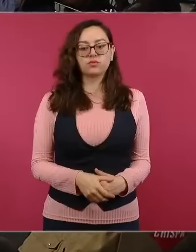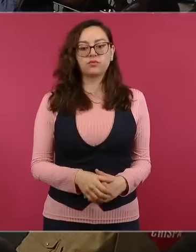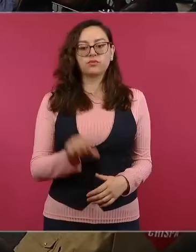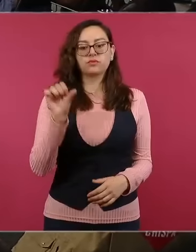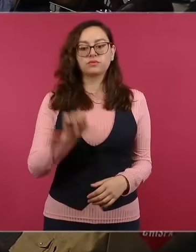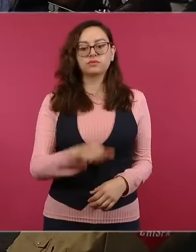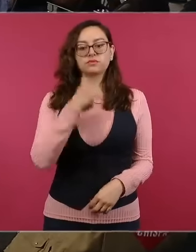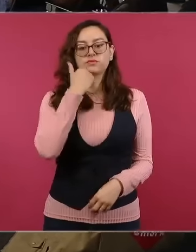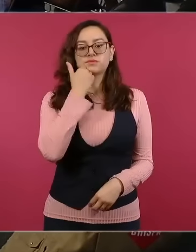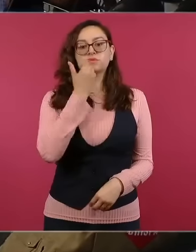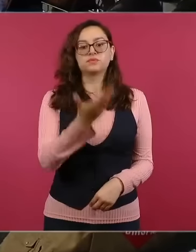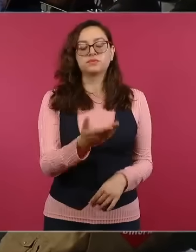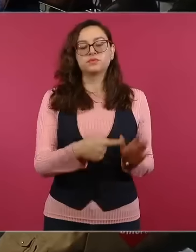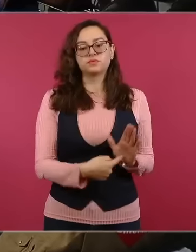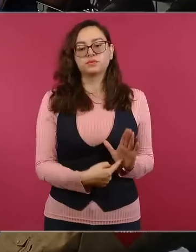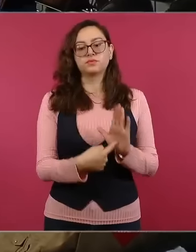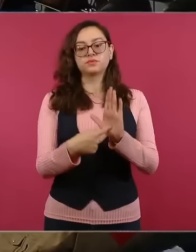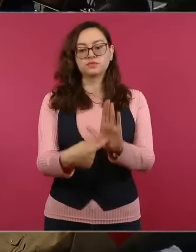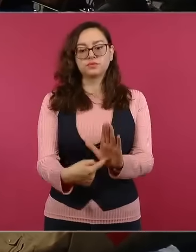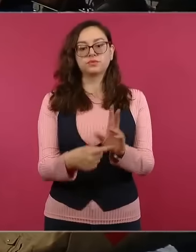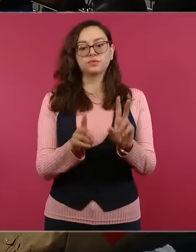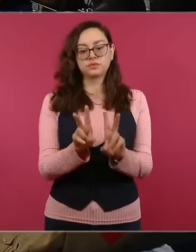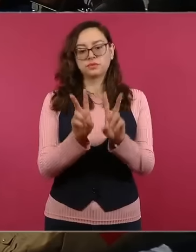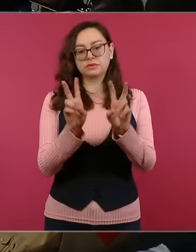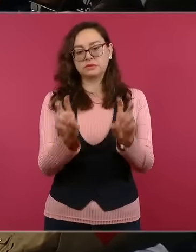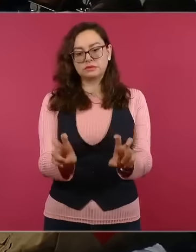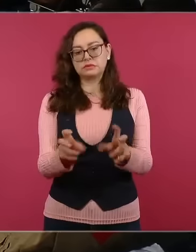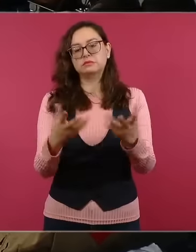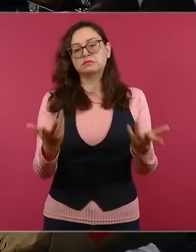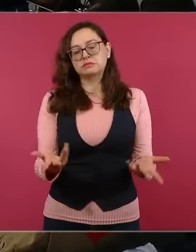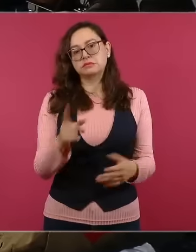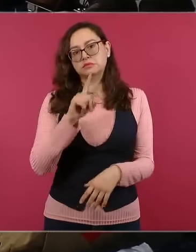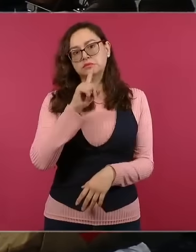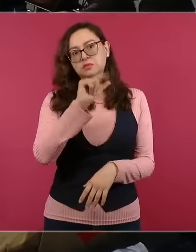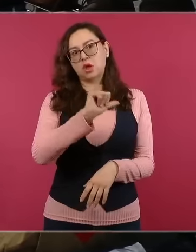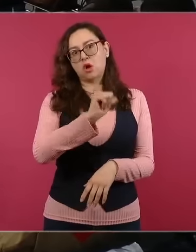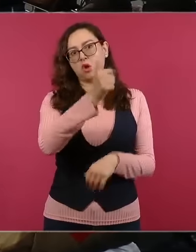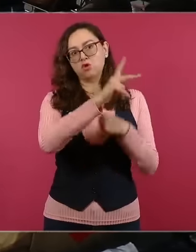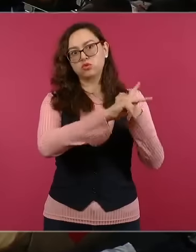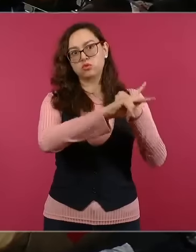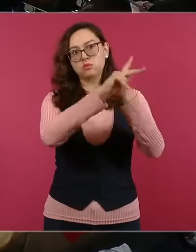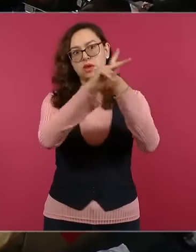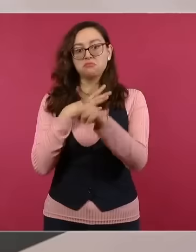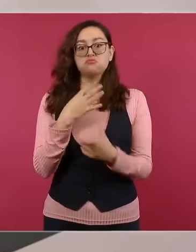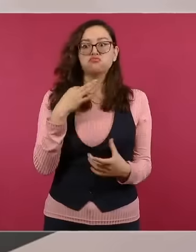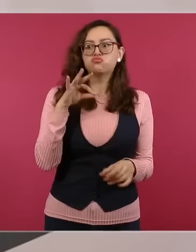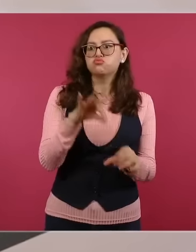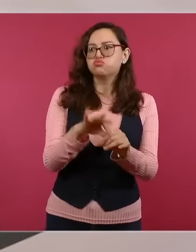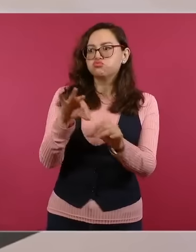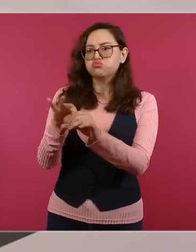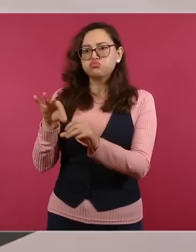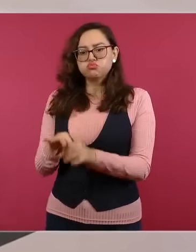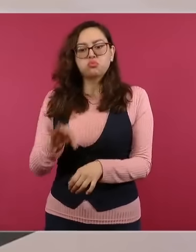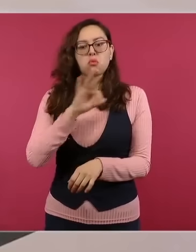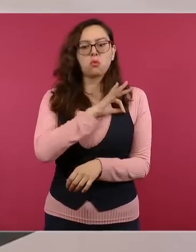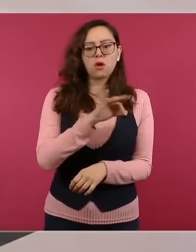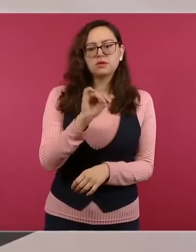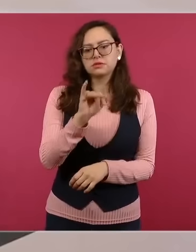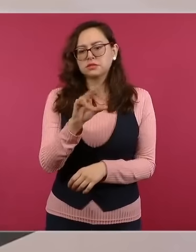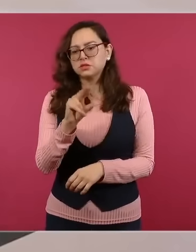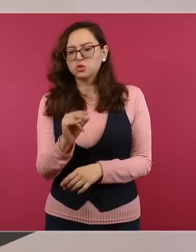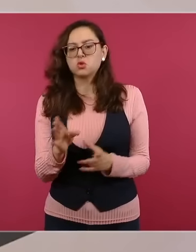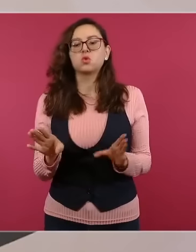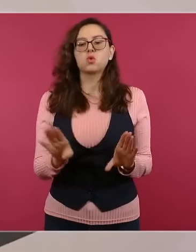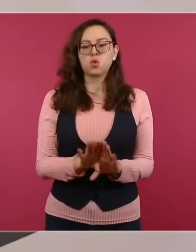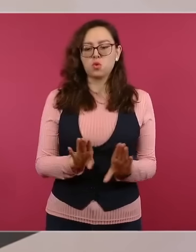información de votos de mexicanos y mexicanas residentes en el exterior, en el extranjero. Aquí vemos cómo en